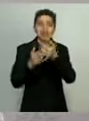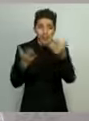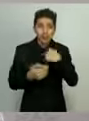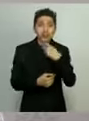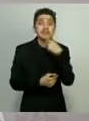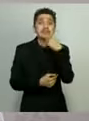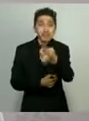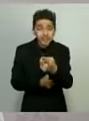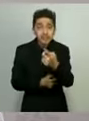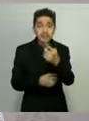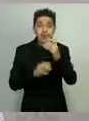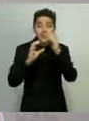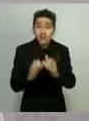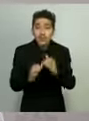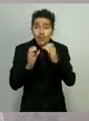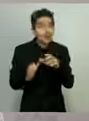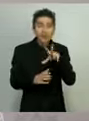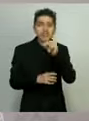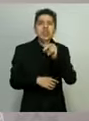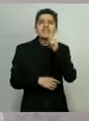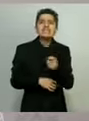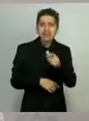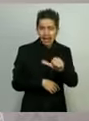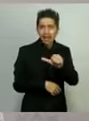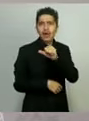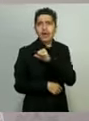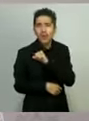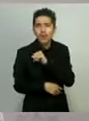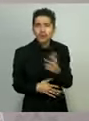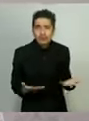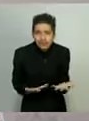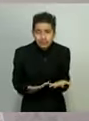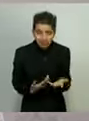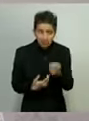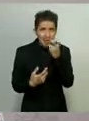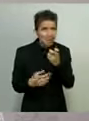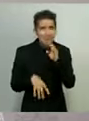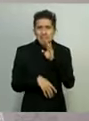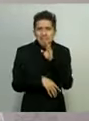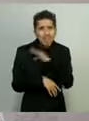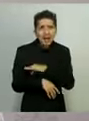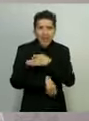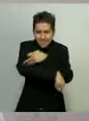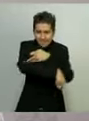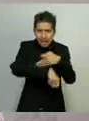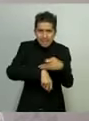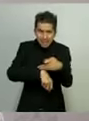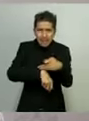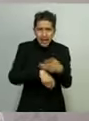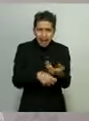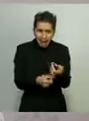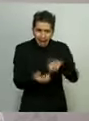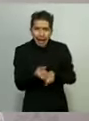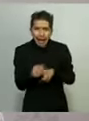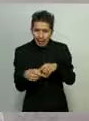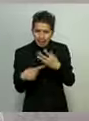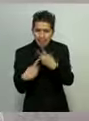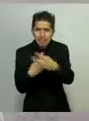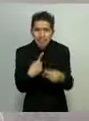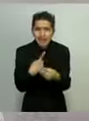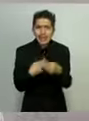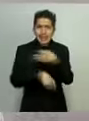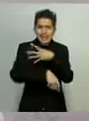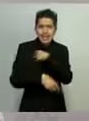cuidarse es un acto de egoísmo que los pone muy mal frente a sus familias, frente a sus hijos